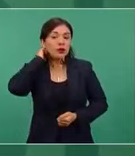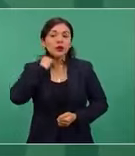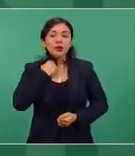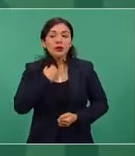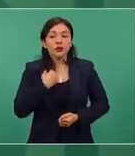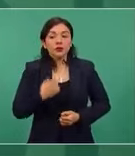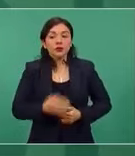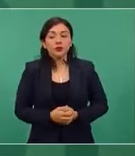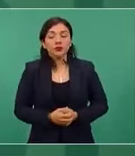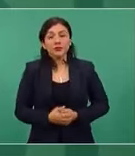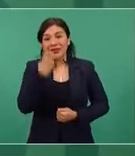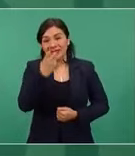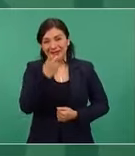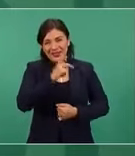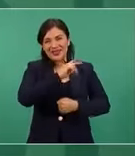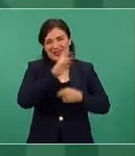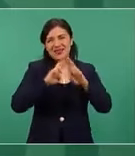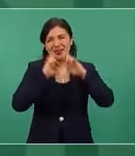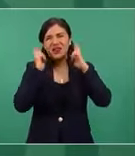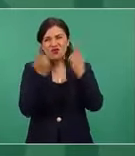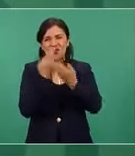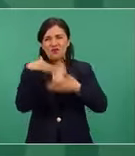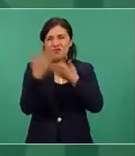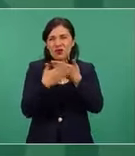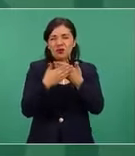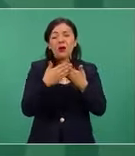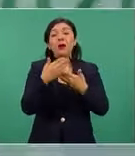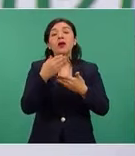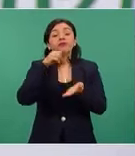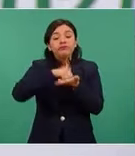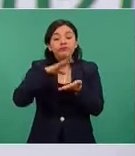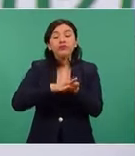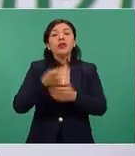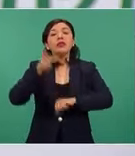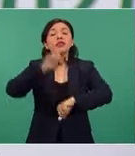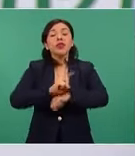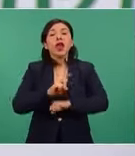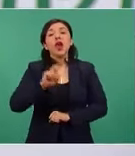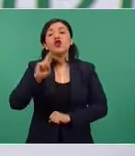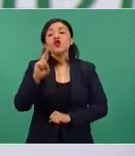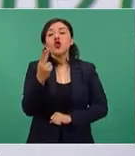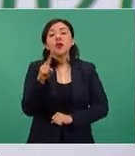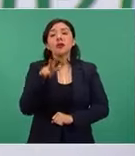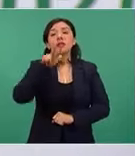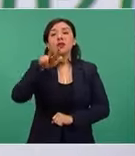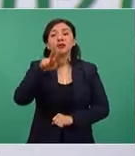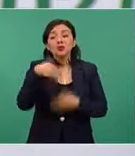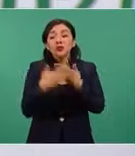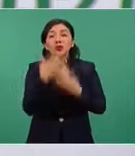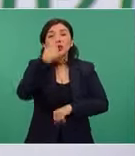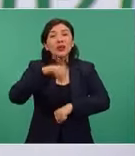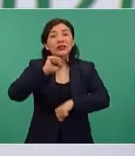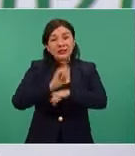Esta reunión, esta cumbre está programada para el día 18 de noviembre, la semana entrante.